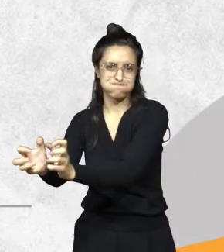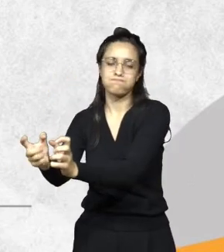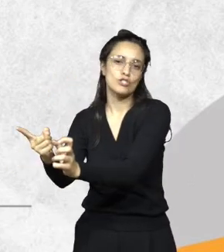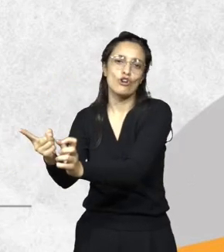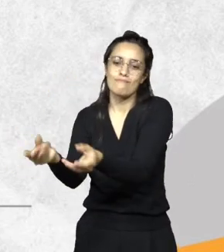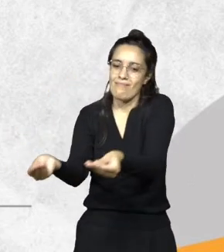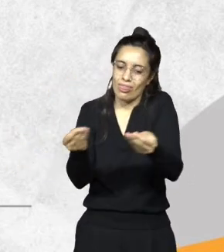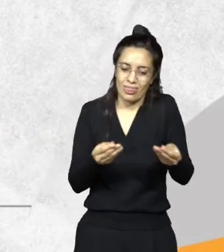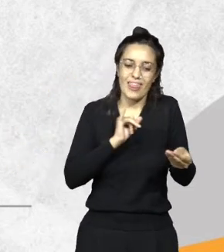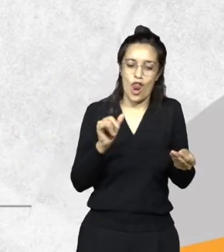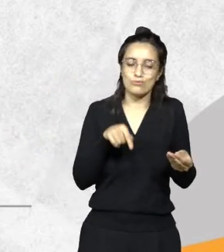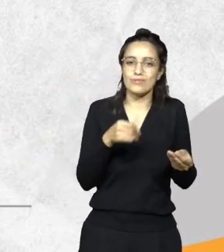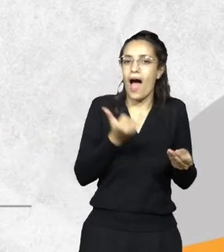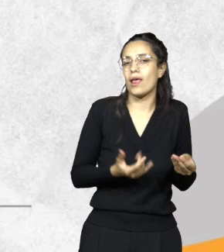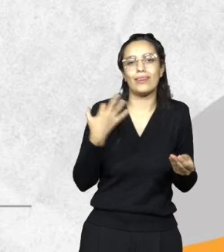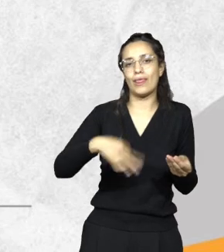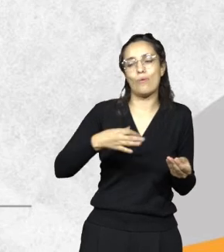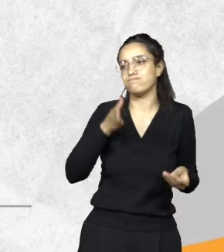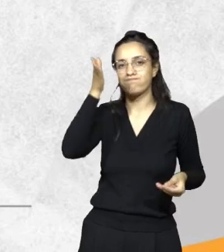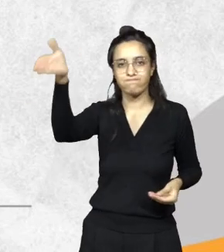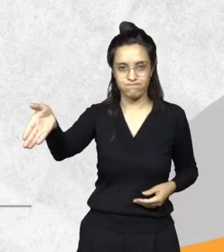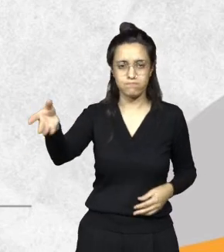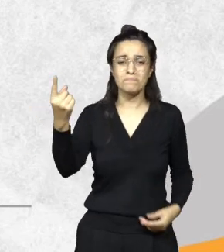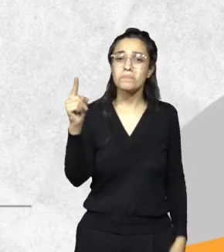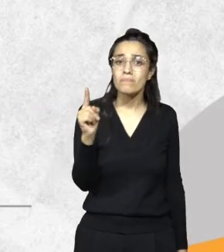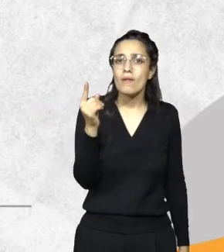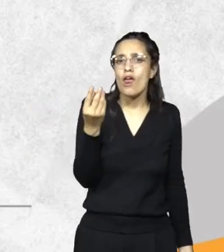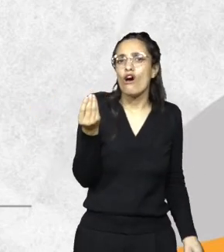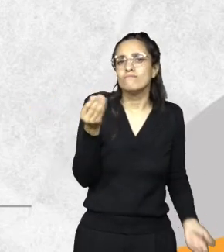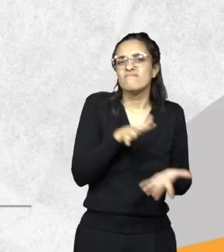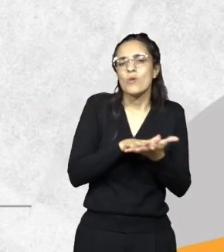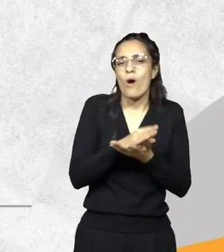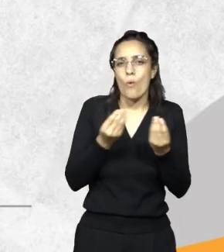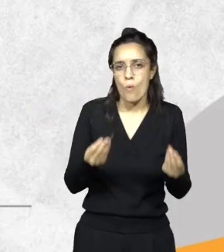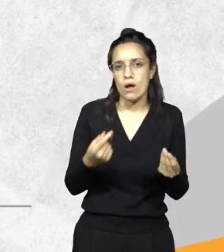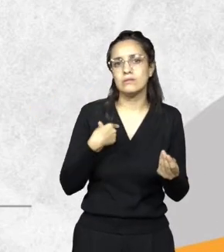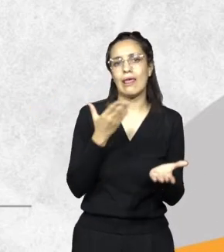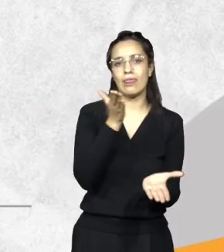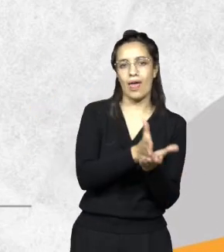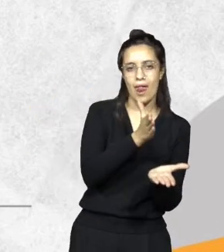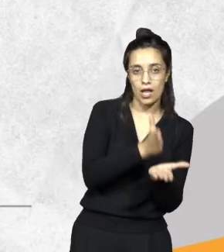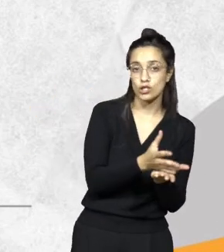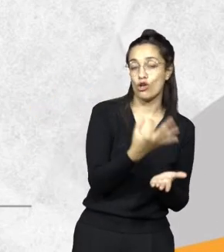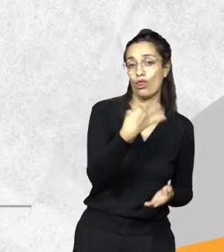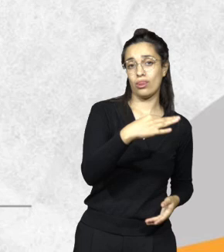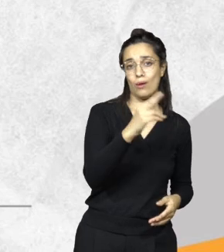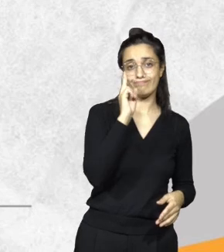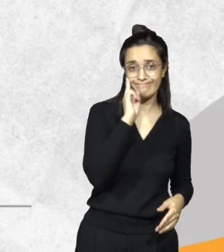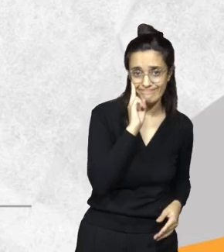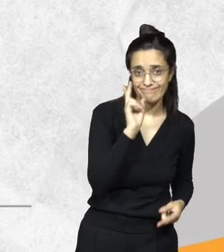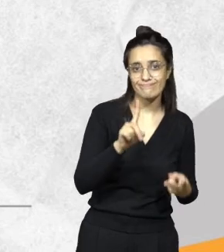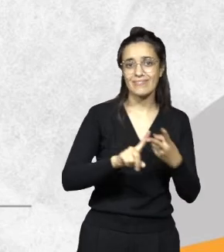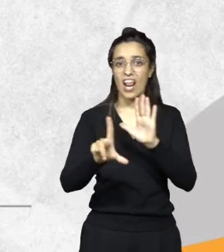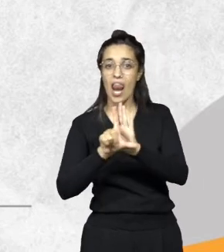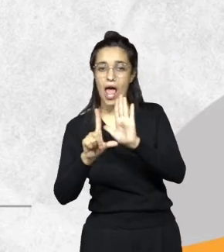actuar, tengo que ir. Pero, ¿qué pasa? Tengo muchas leyes y muchos derechos que respetar, tengo